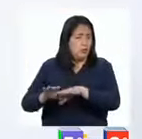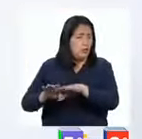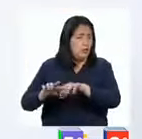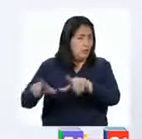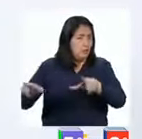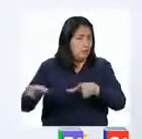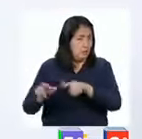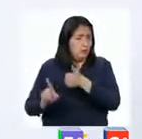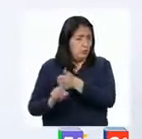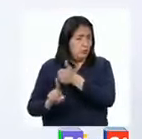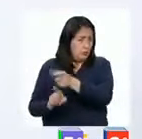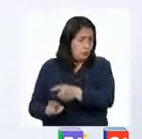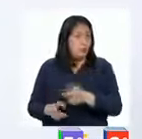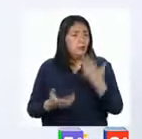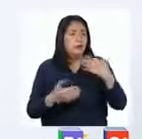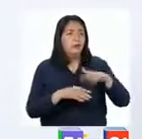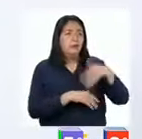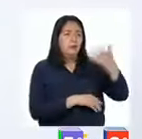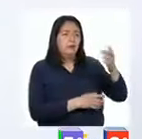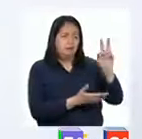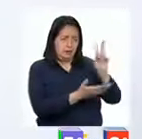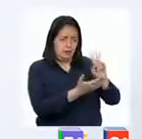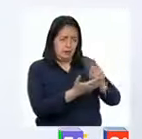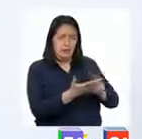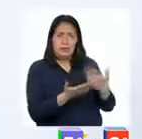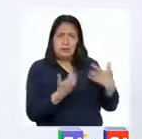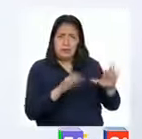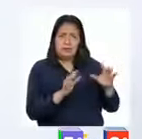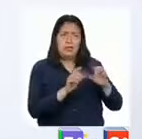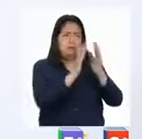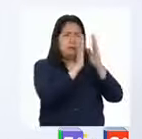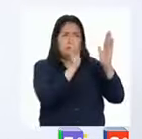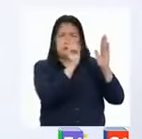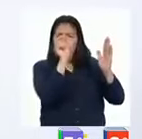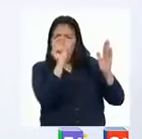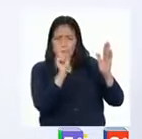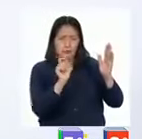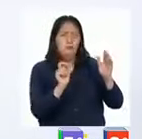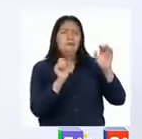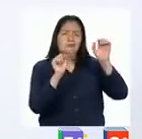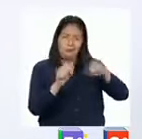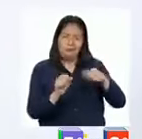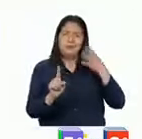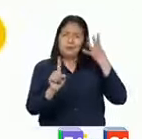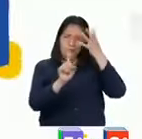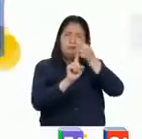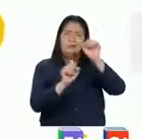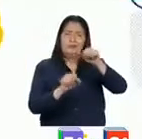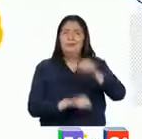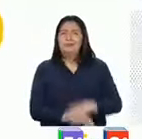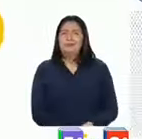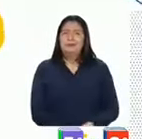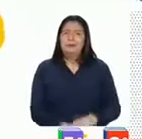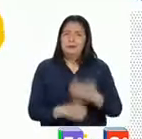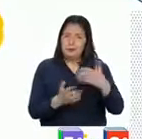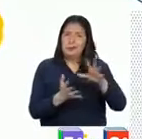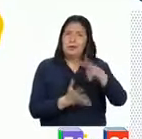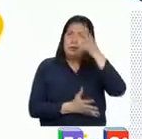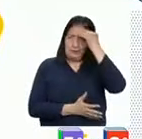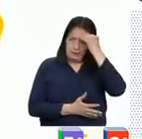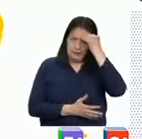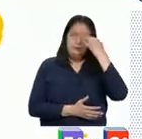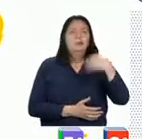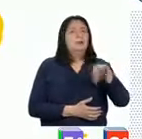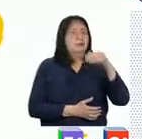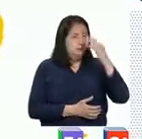Después de leer y elaborar nuestro sumillado, podemos decir que cumplimos nuestro propósito, ya que aprendimos a